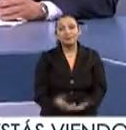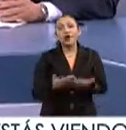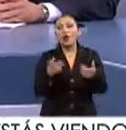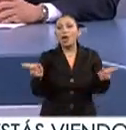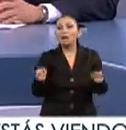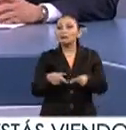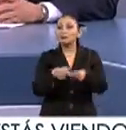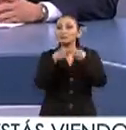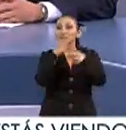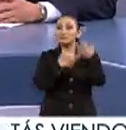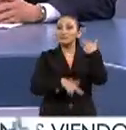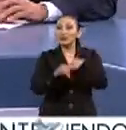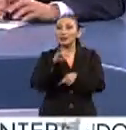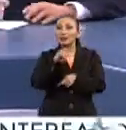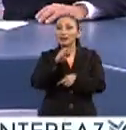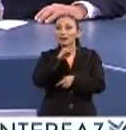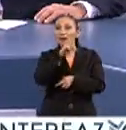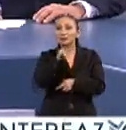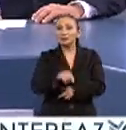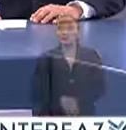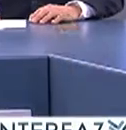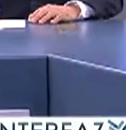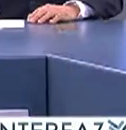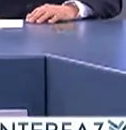vamos a hacer una breve pausa y regresamos a Interfaz